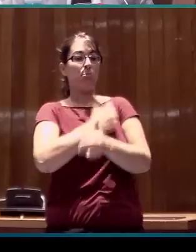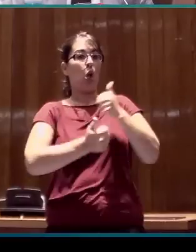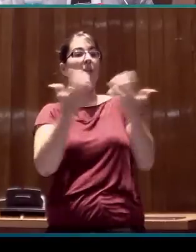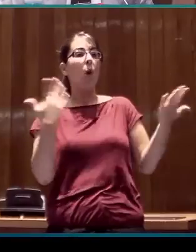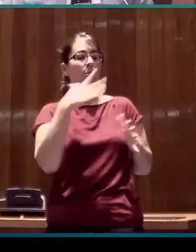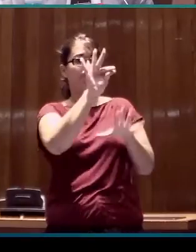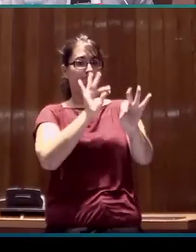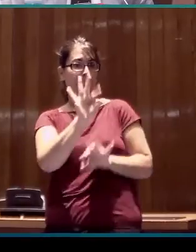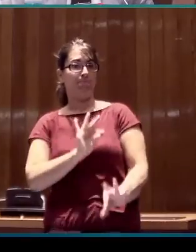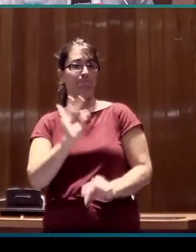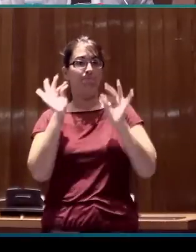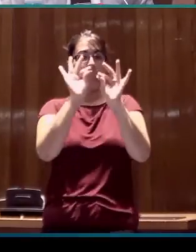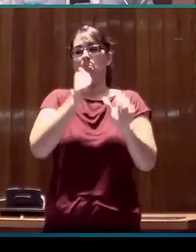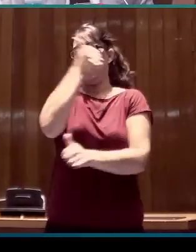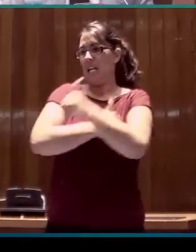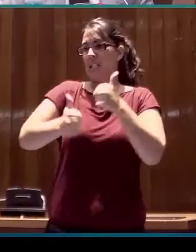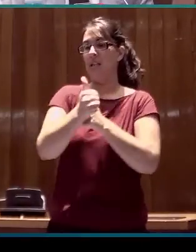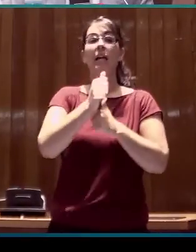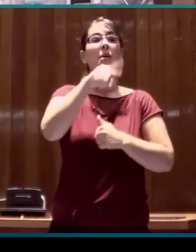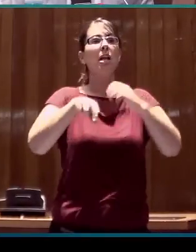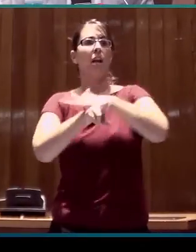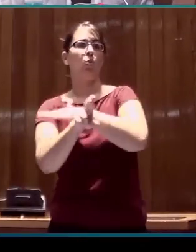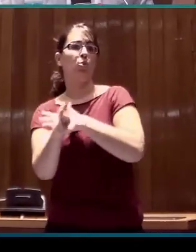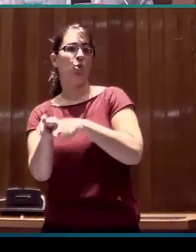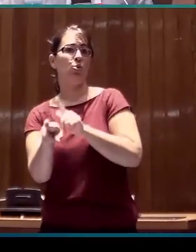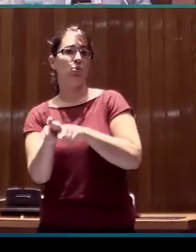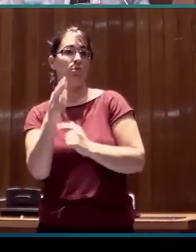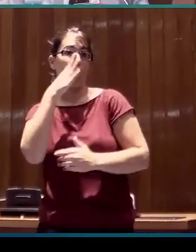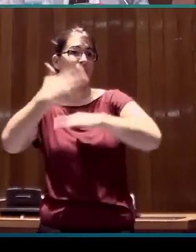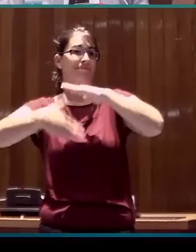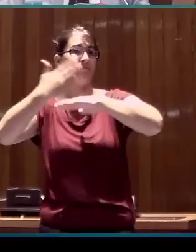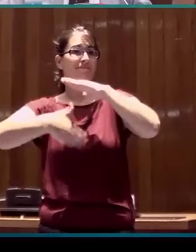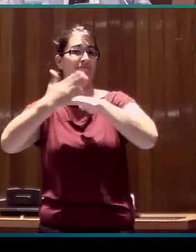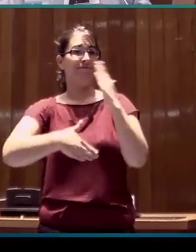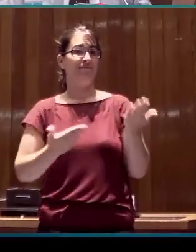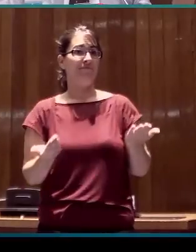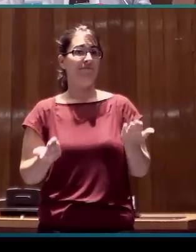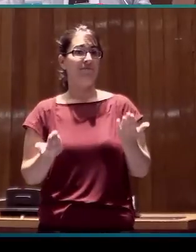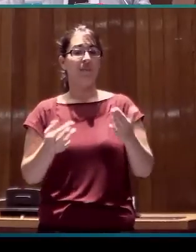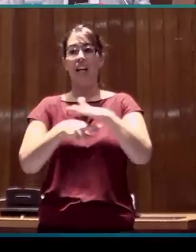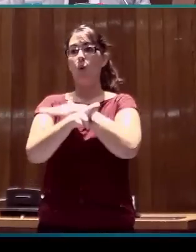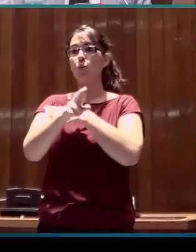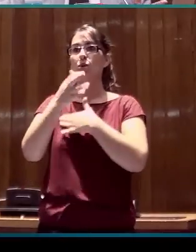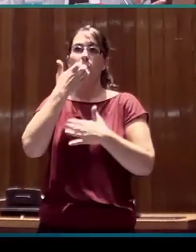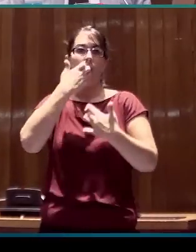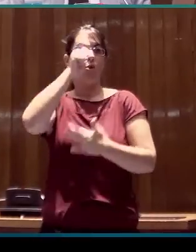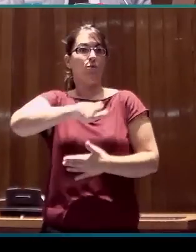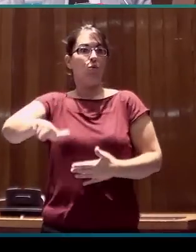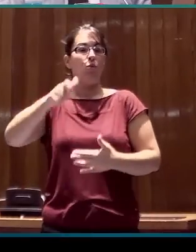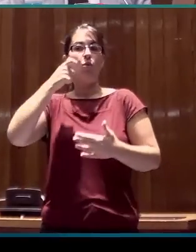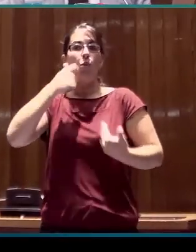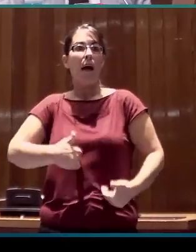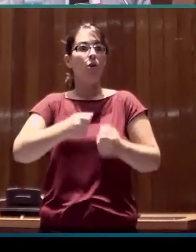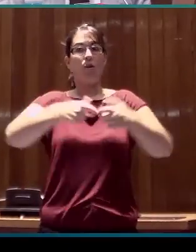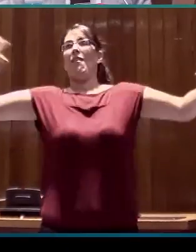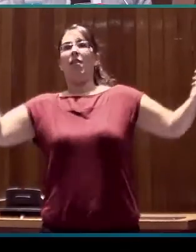objetivos y también optimizando los recursos que sabemos que son limitados, tanto desde el punto de vista humano como